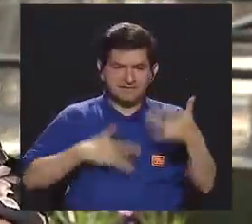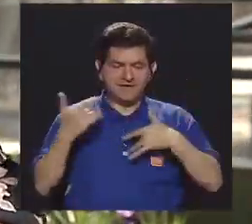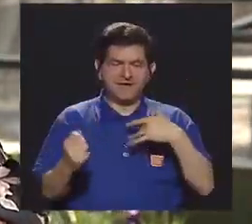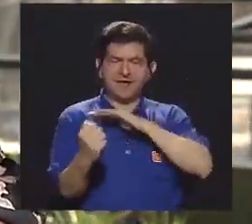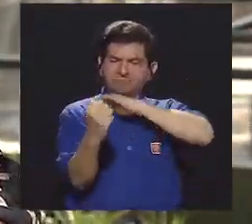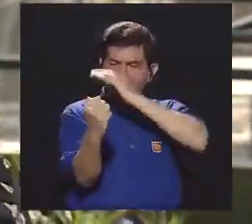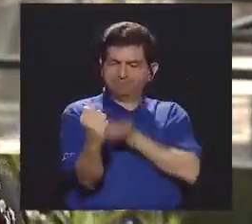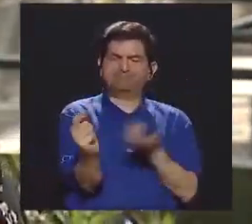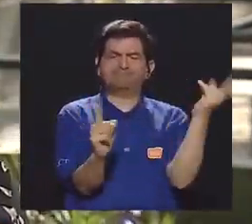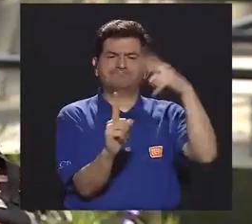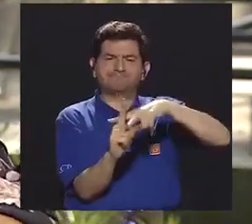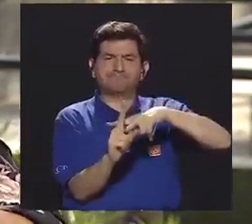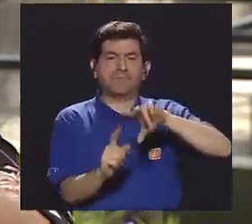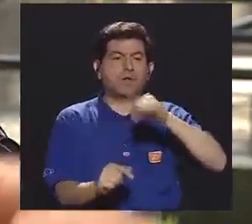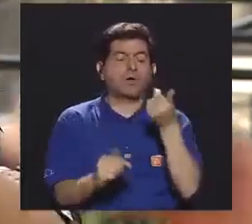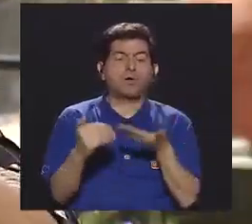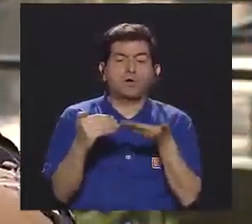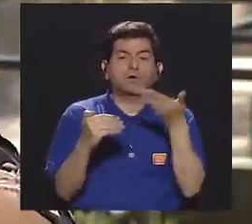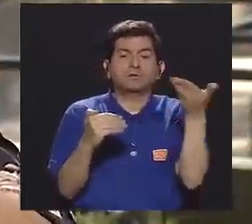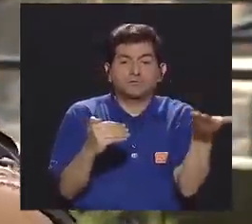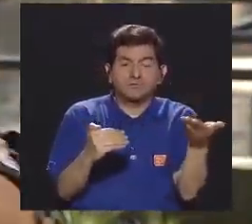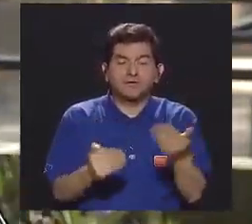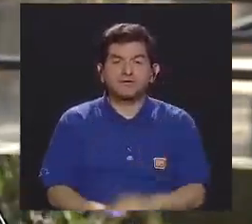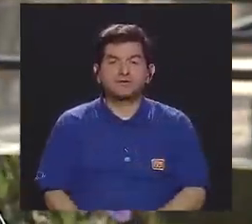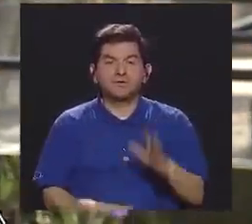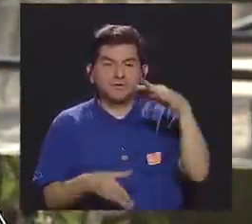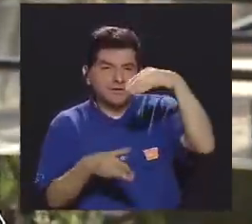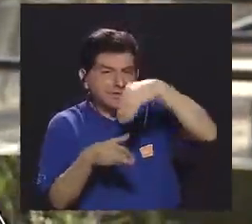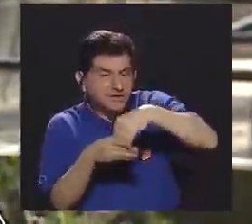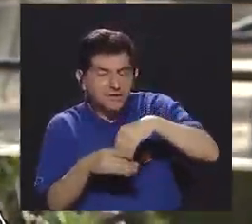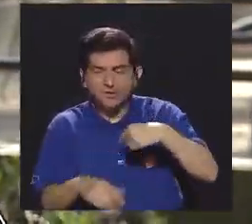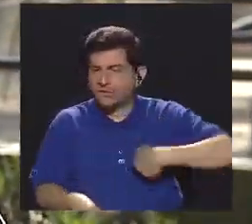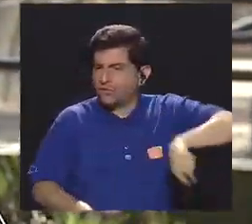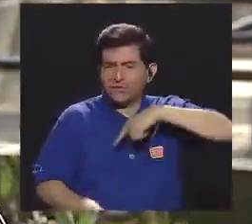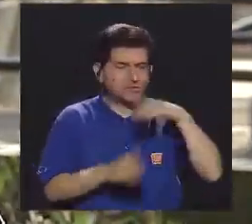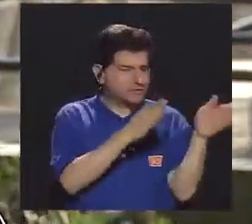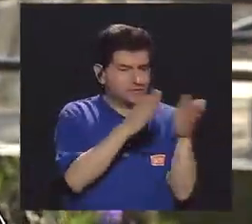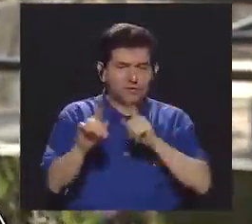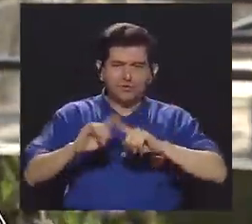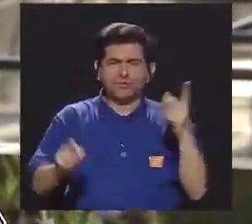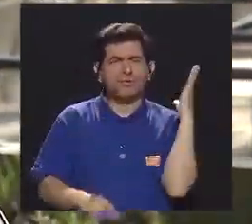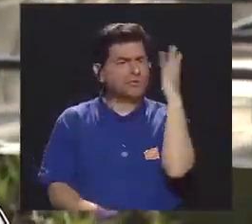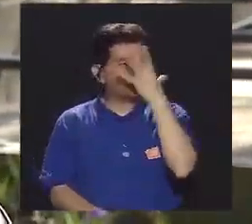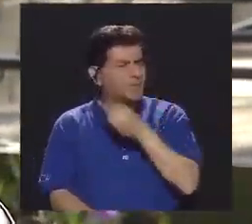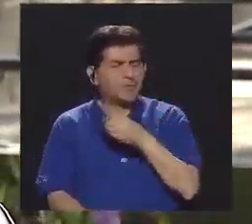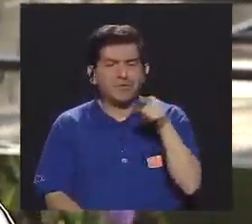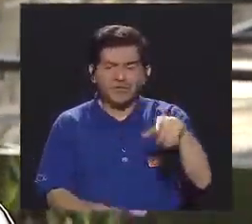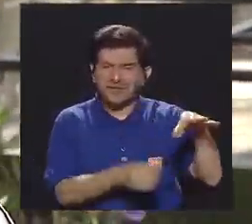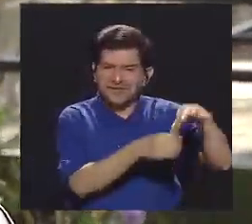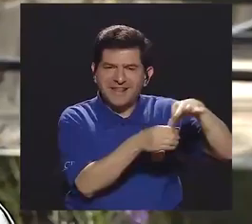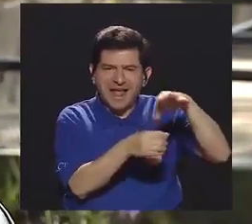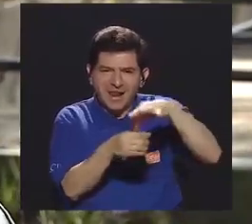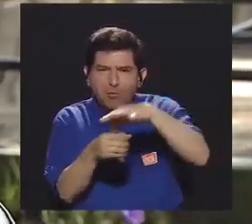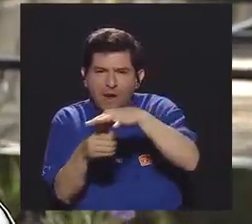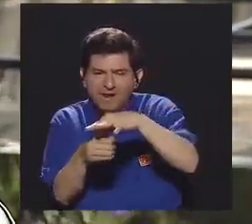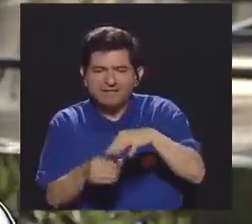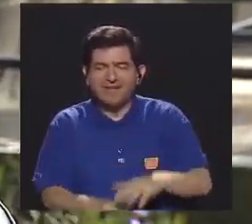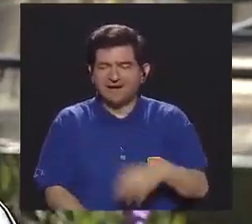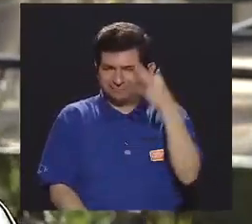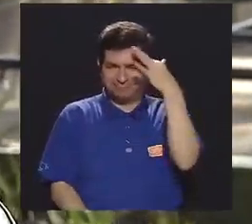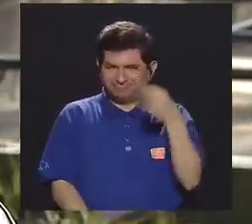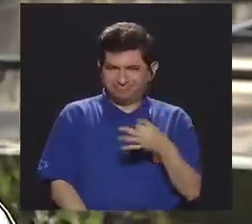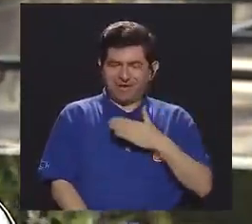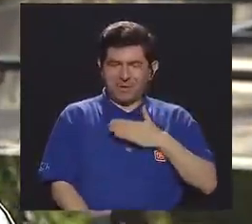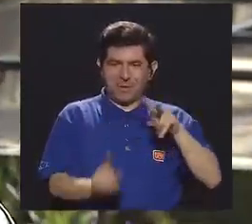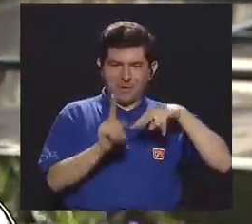un sentimiento de empoderamiento. Y otro factor que fue implícito, no lo teníamos planeado, pero fue una de las cosas más bonitas de la huerta, siento yo desde